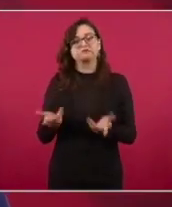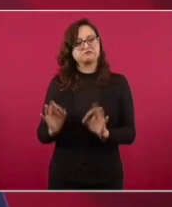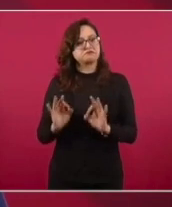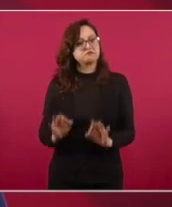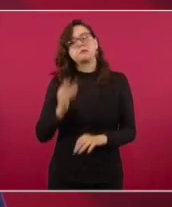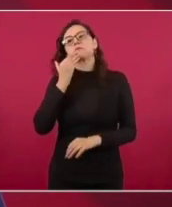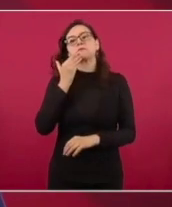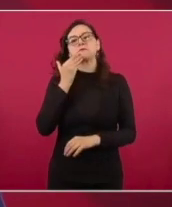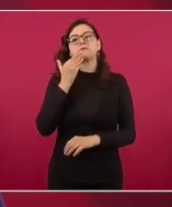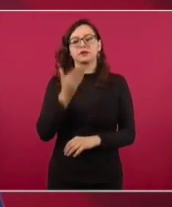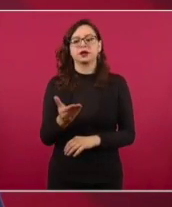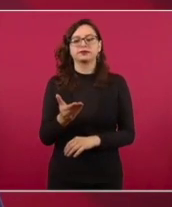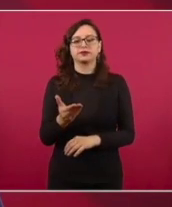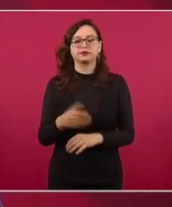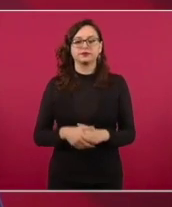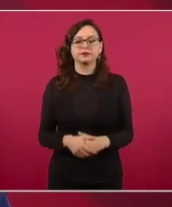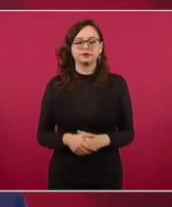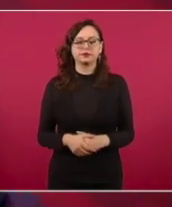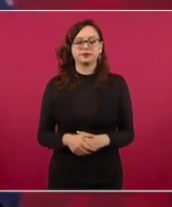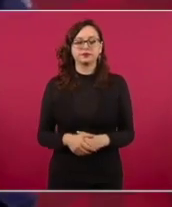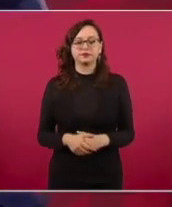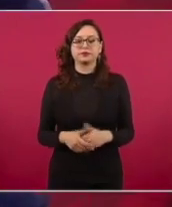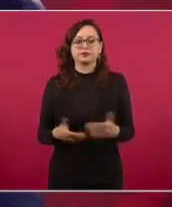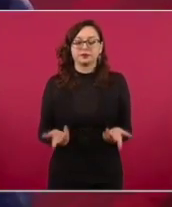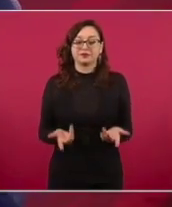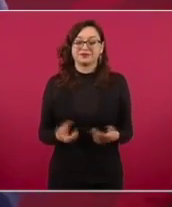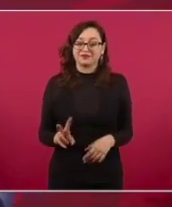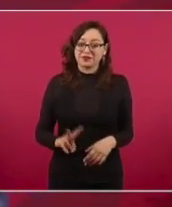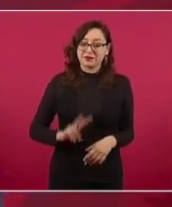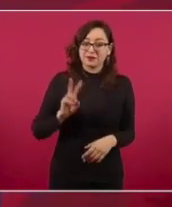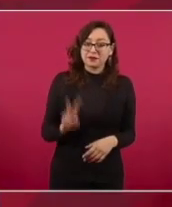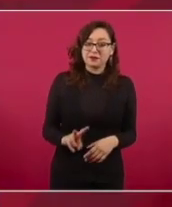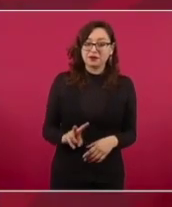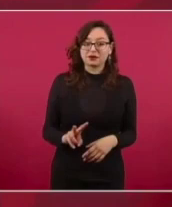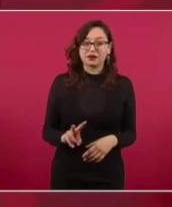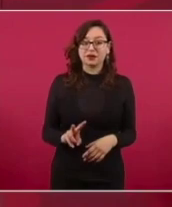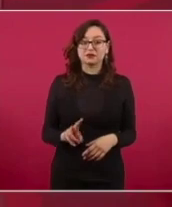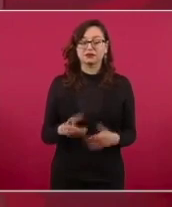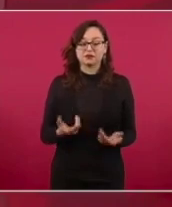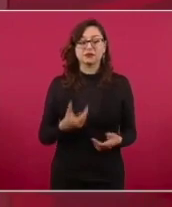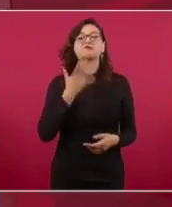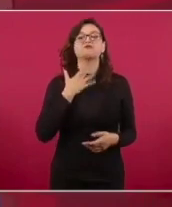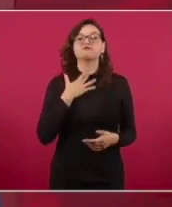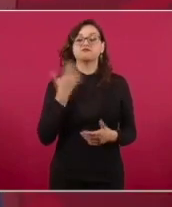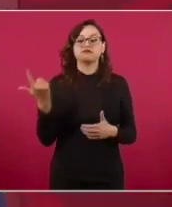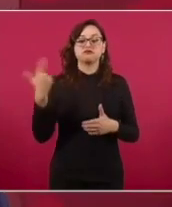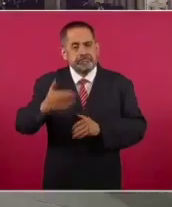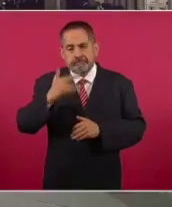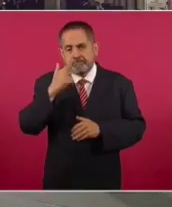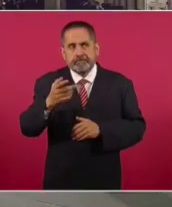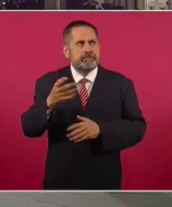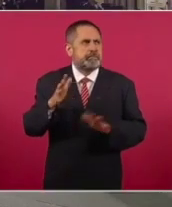destinar un subsidio para que no aumentara el precio de las gasolinas.